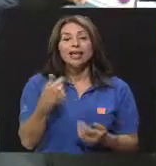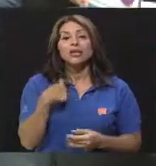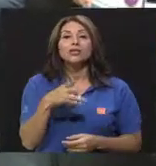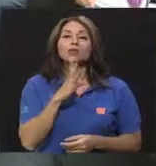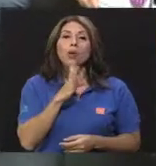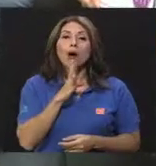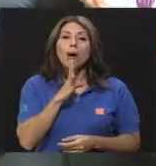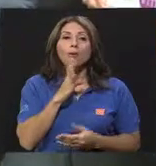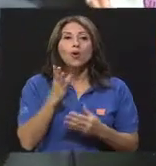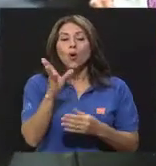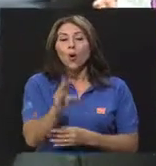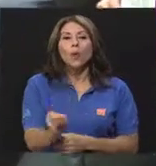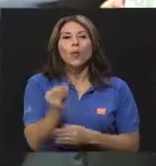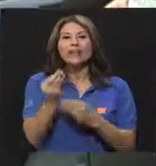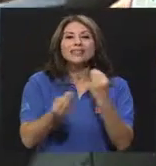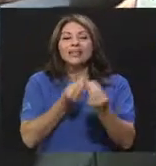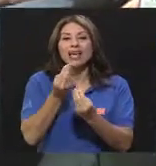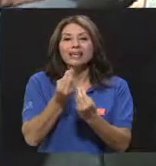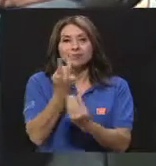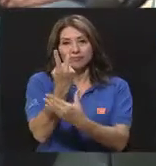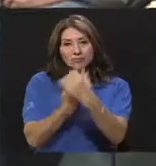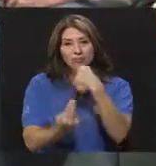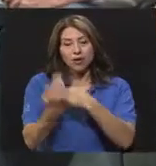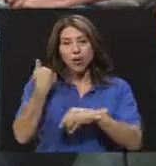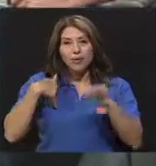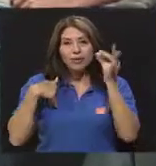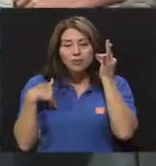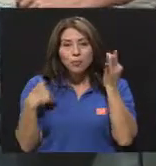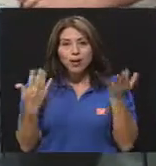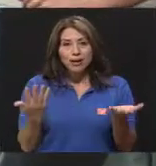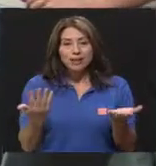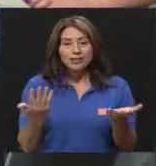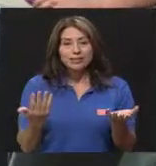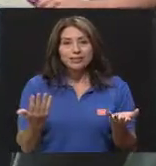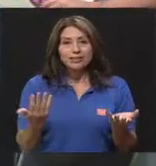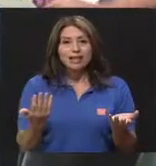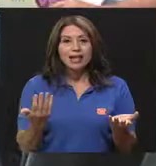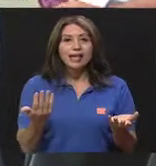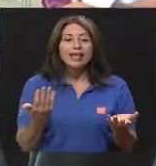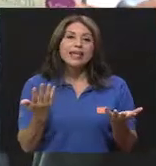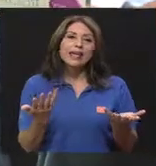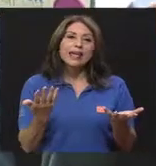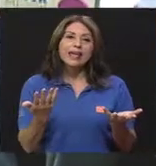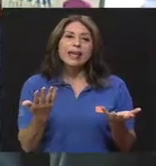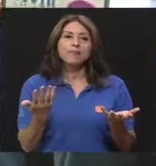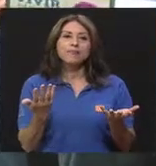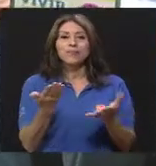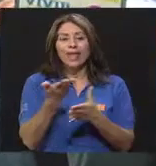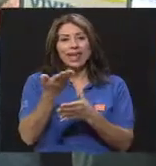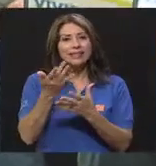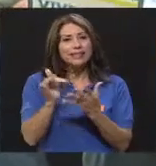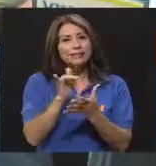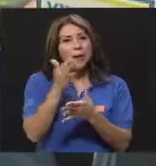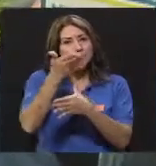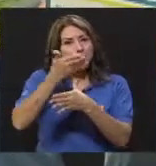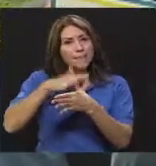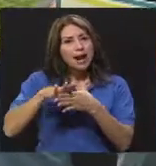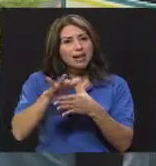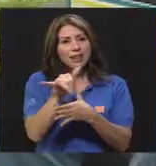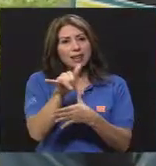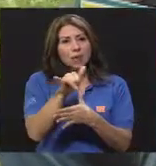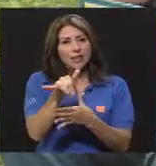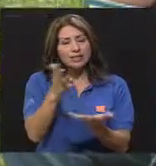Y hablo de los dos, hombres y mujeres, ¿verdad? Porque son los dos. Y que es parte de esto mismo. sea,